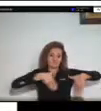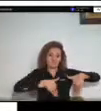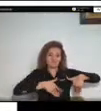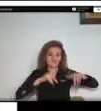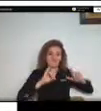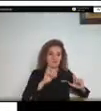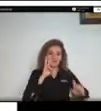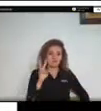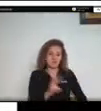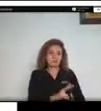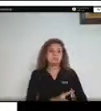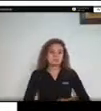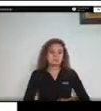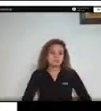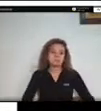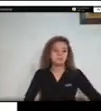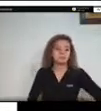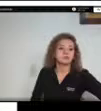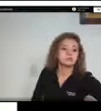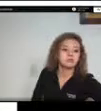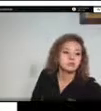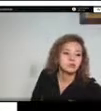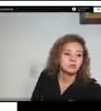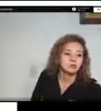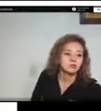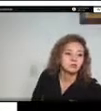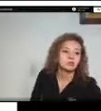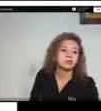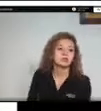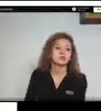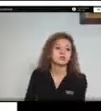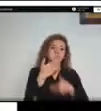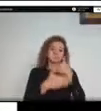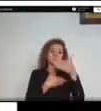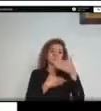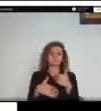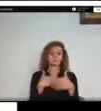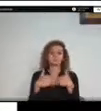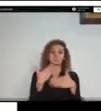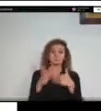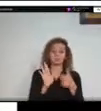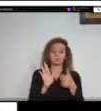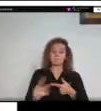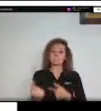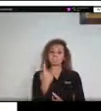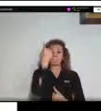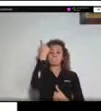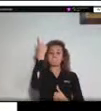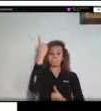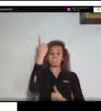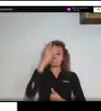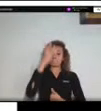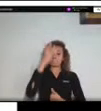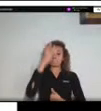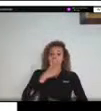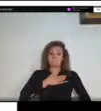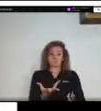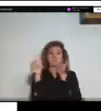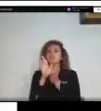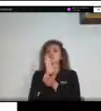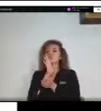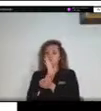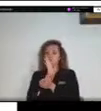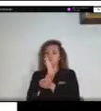que acaba de decir que nuestra corporación fue las primeras en adquirirlos con el apoyo de la fuerza aérea ya